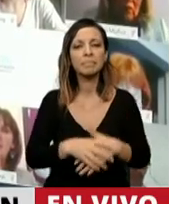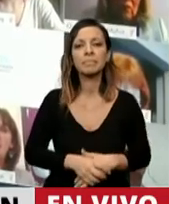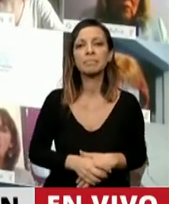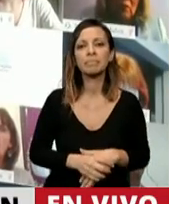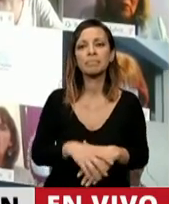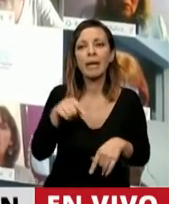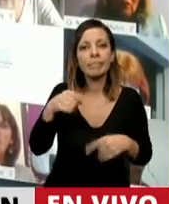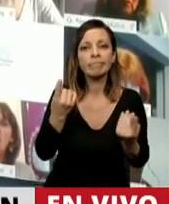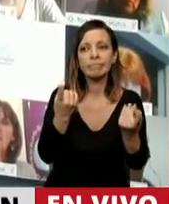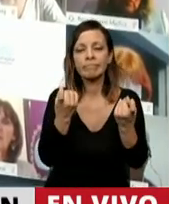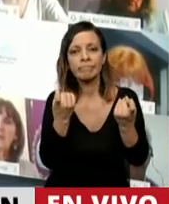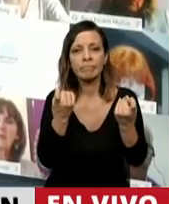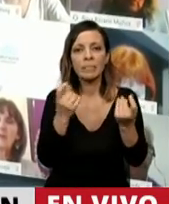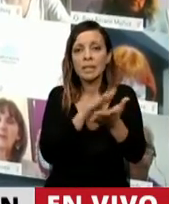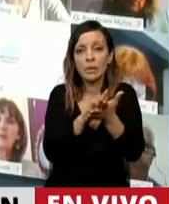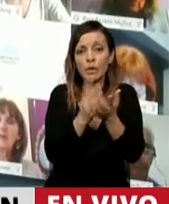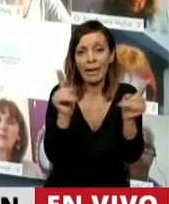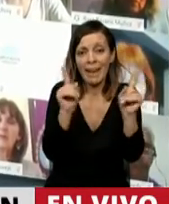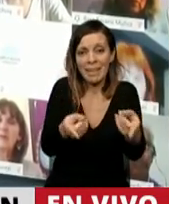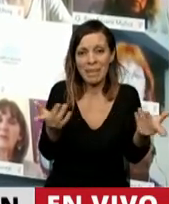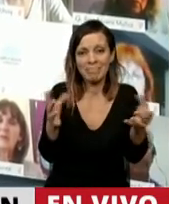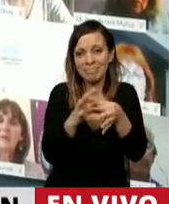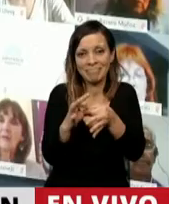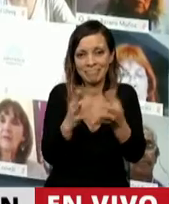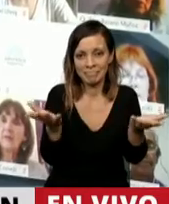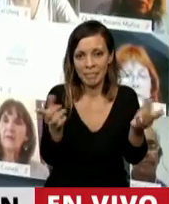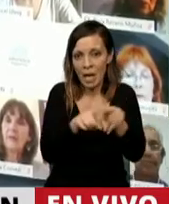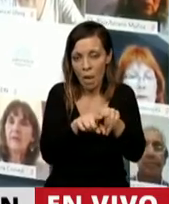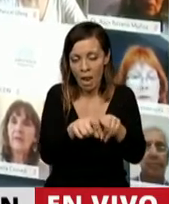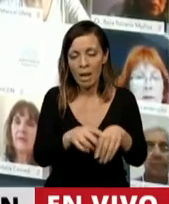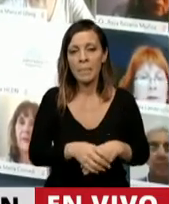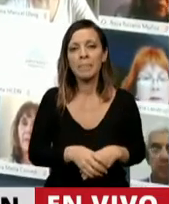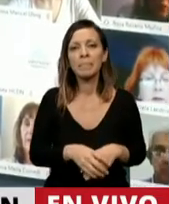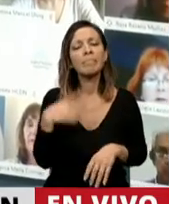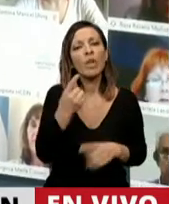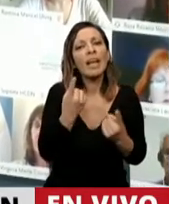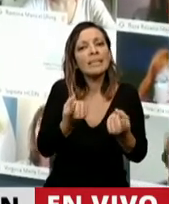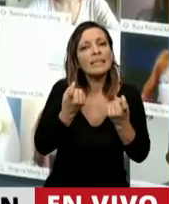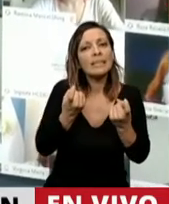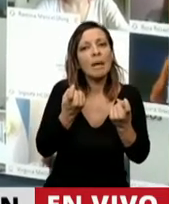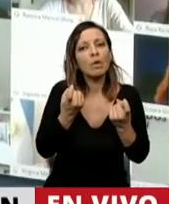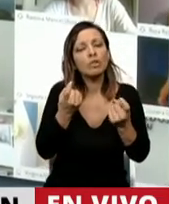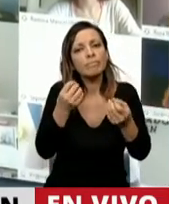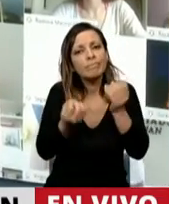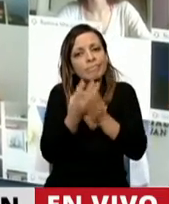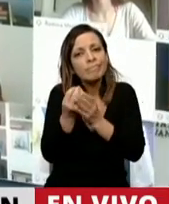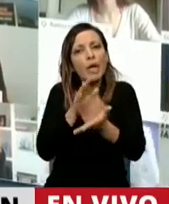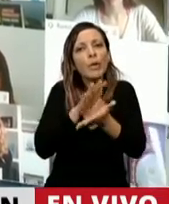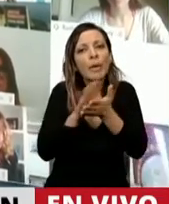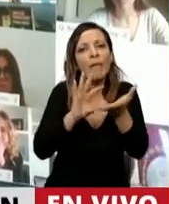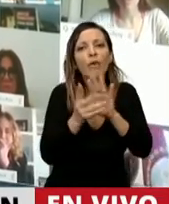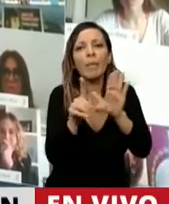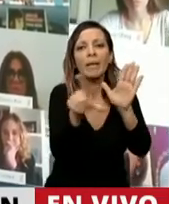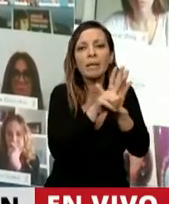necesitan soluciones anormales y extraordinarias. Necesitamos nuevamente de un marco regulatorio para